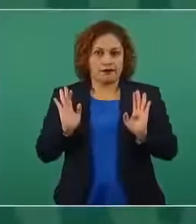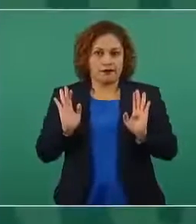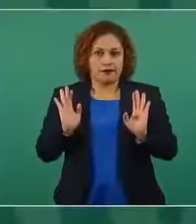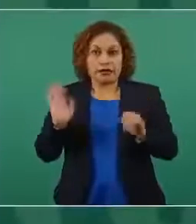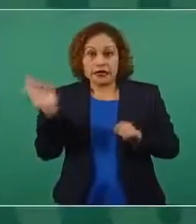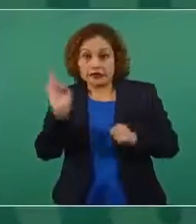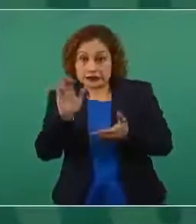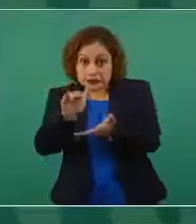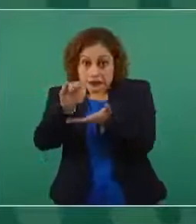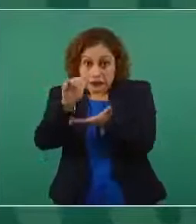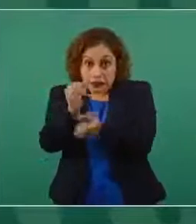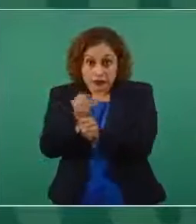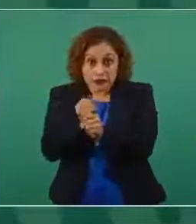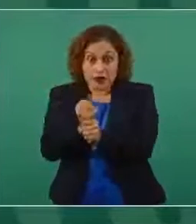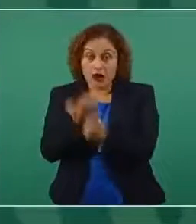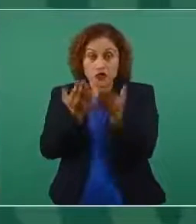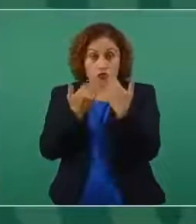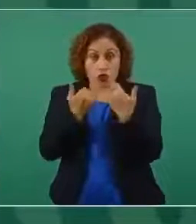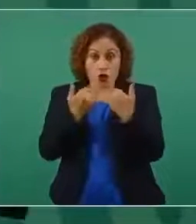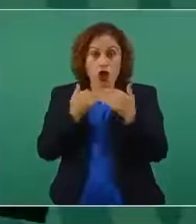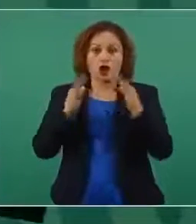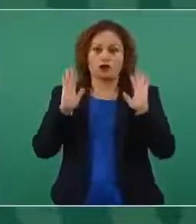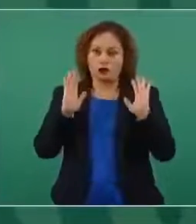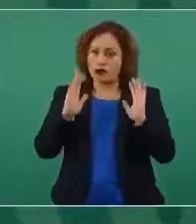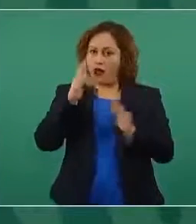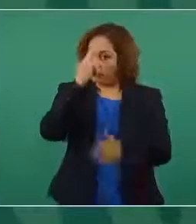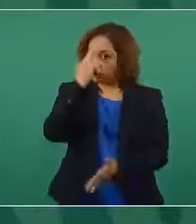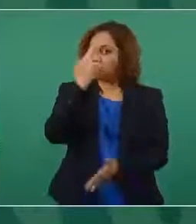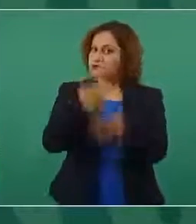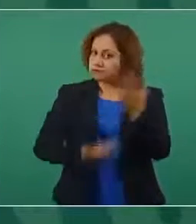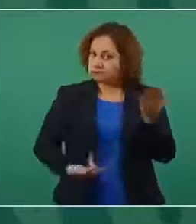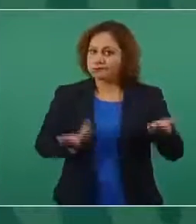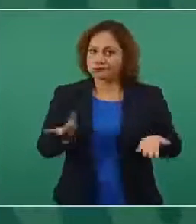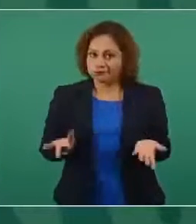pero se supone que hay elementos.